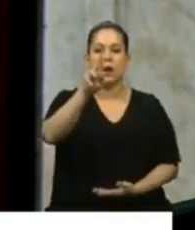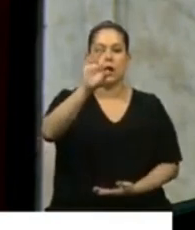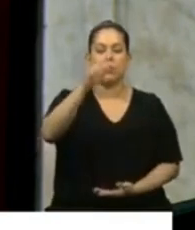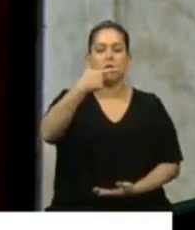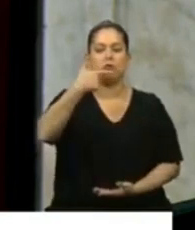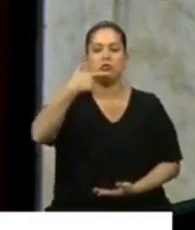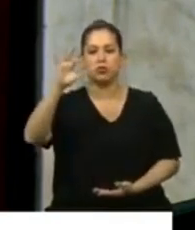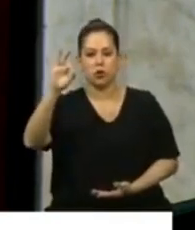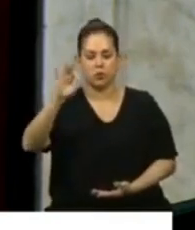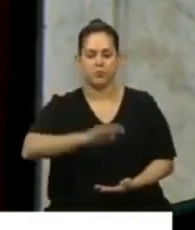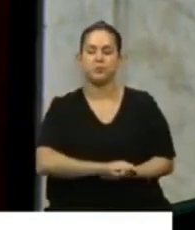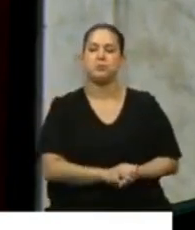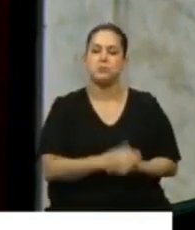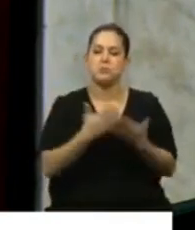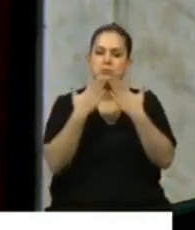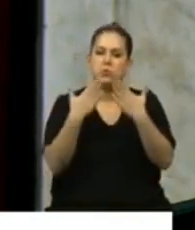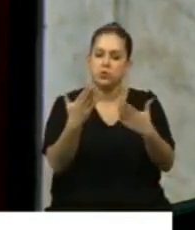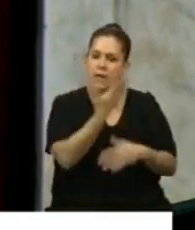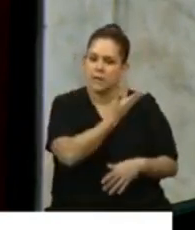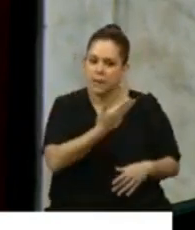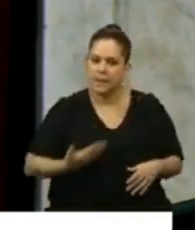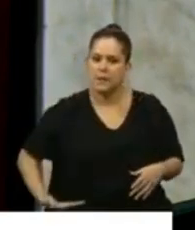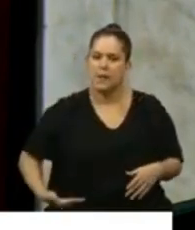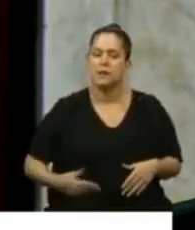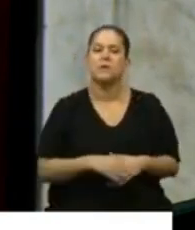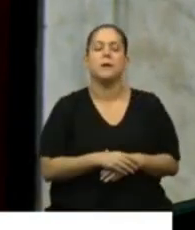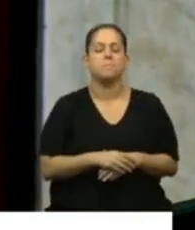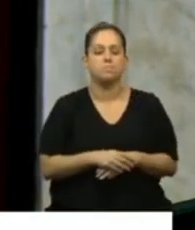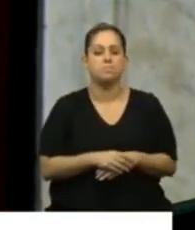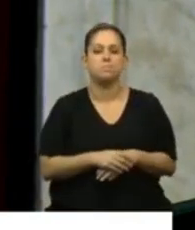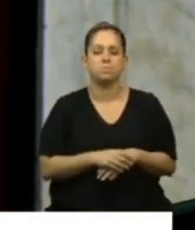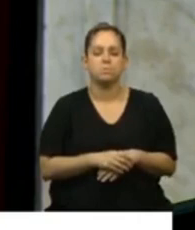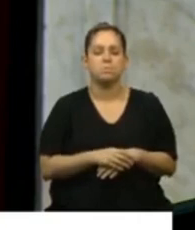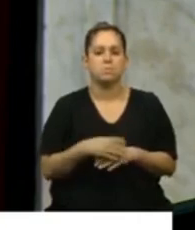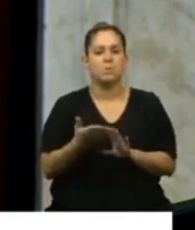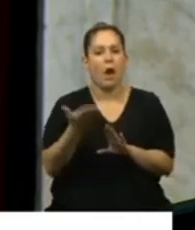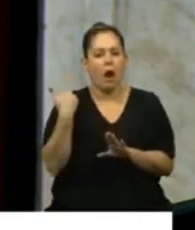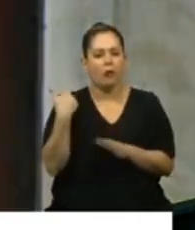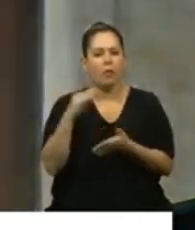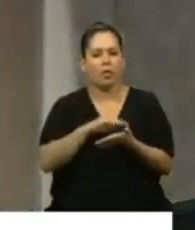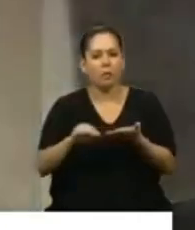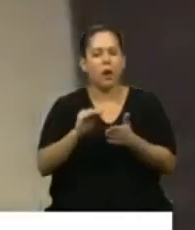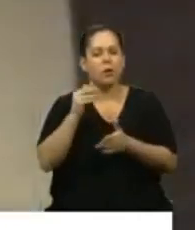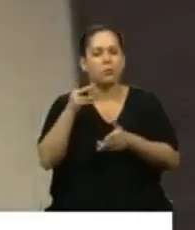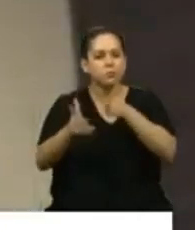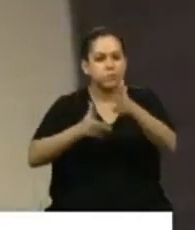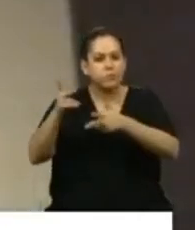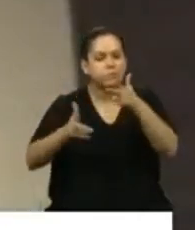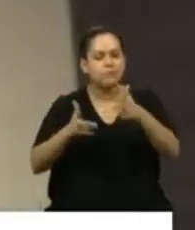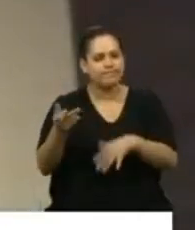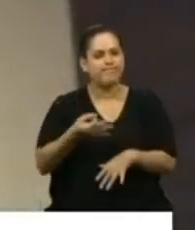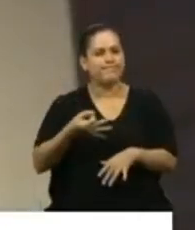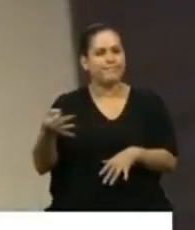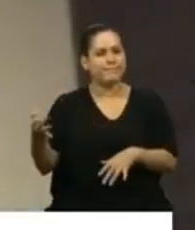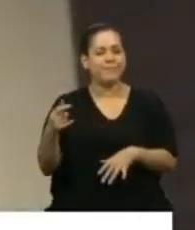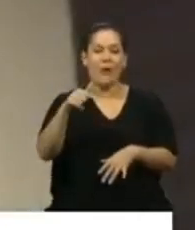Muchas gracias, señor presidente. Como bien decían diputados preopinantes, hoy inauguramos